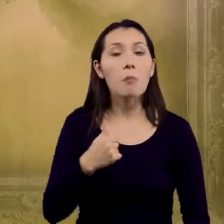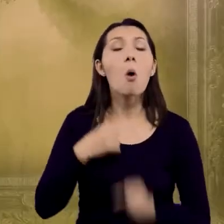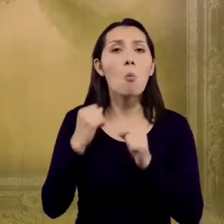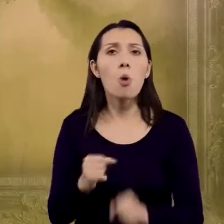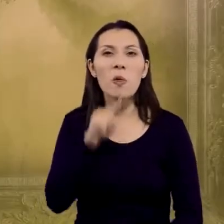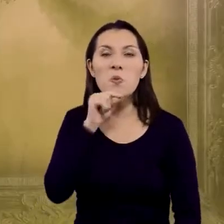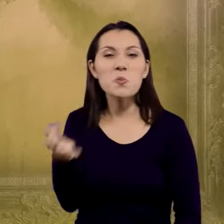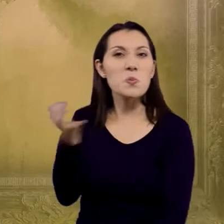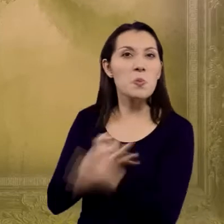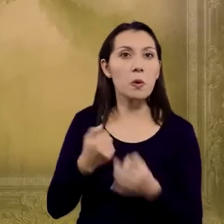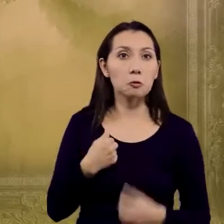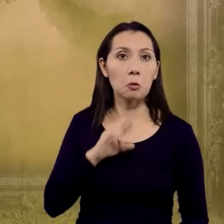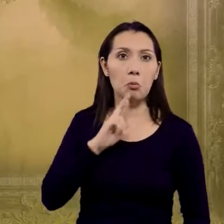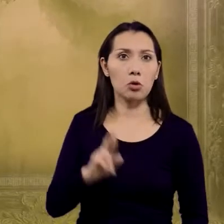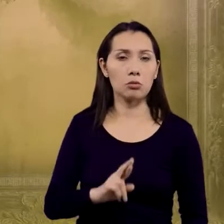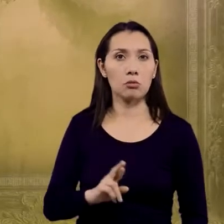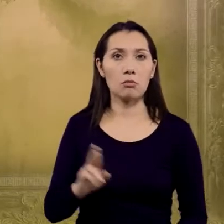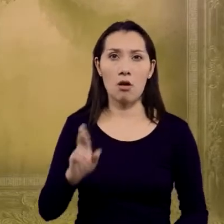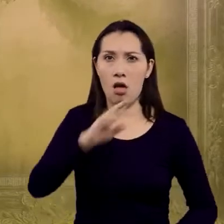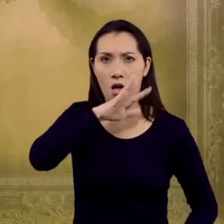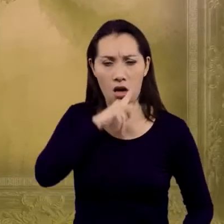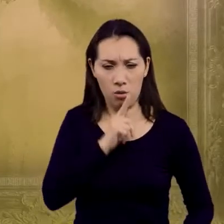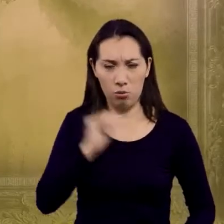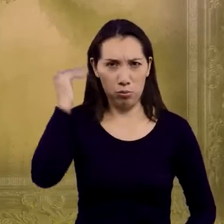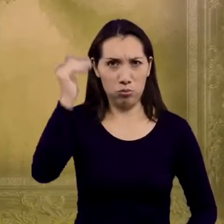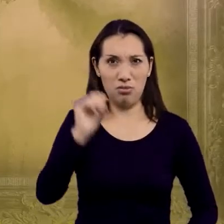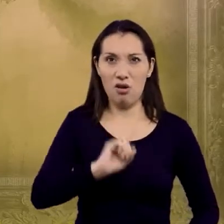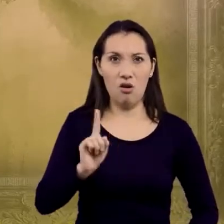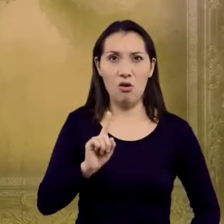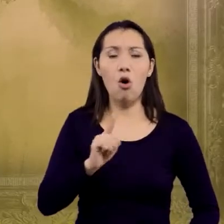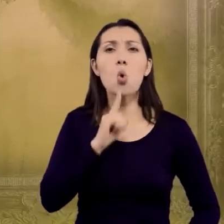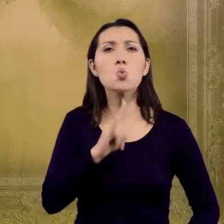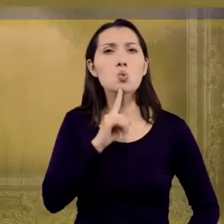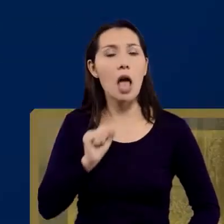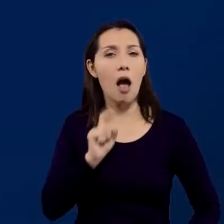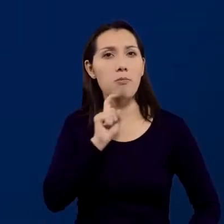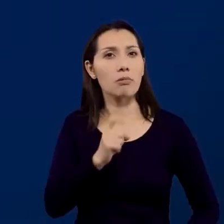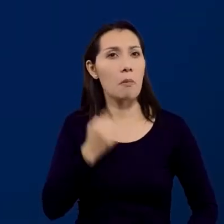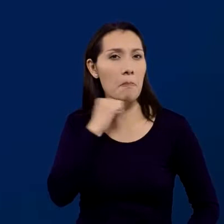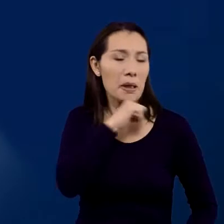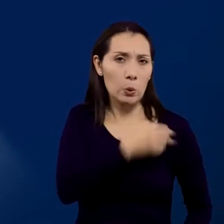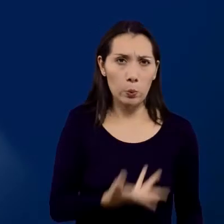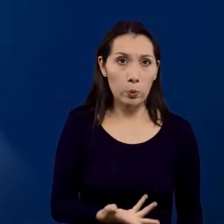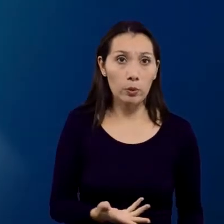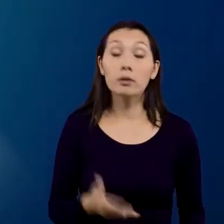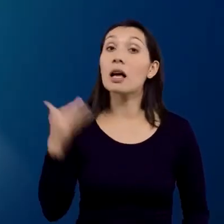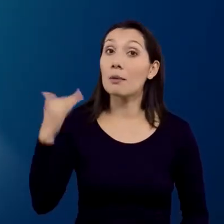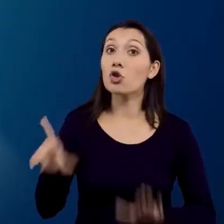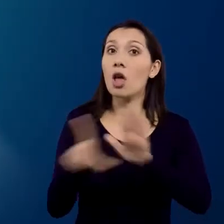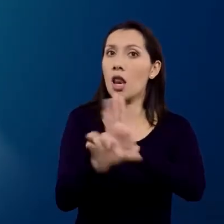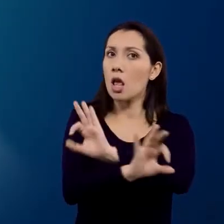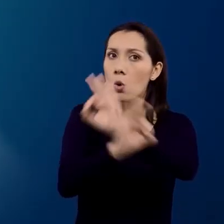puedan tuitear, pero yo les respondo que a los adultos no se les tutea. Lo importante es que estas leyes